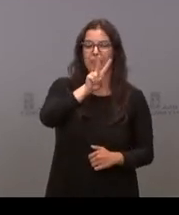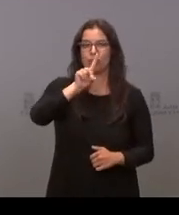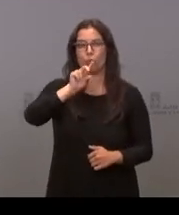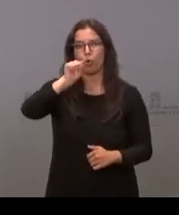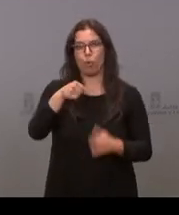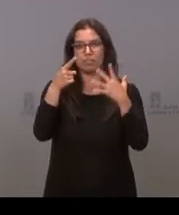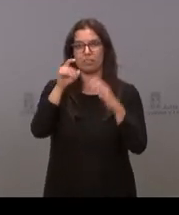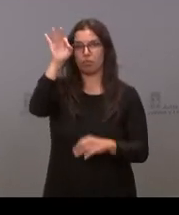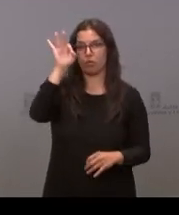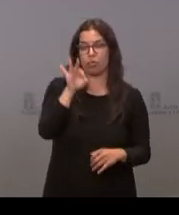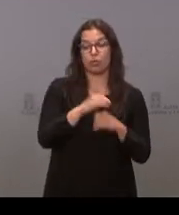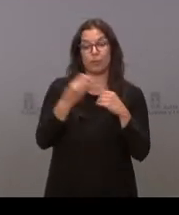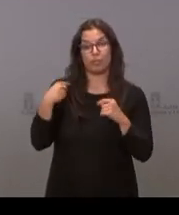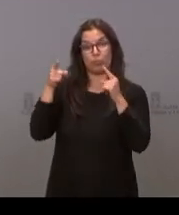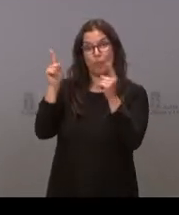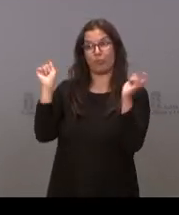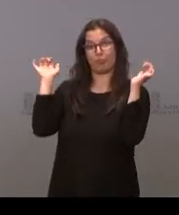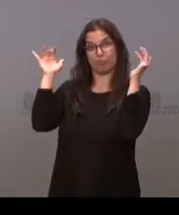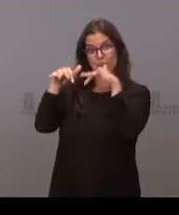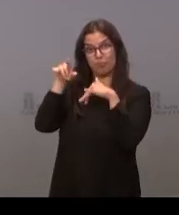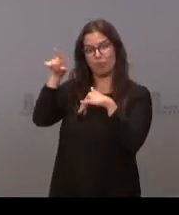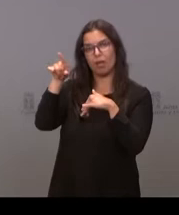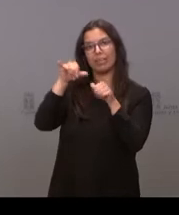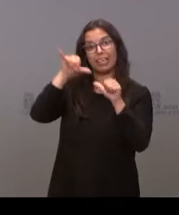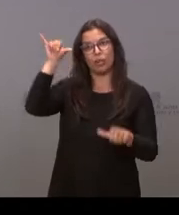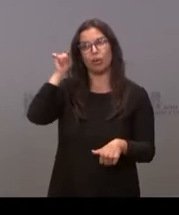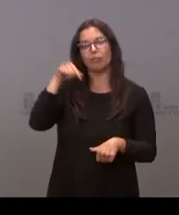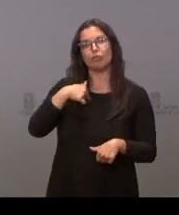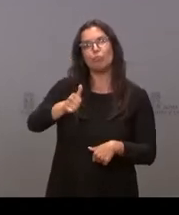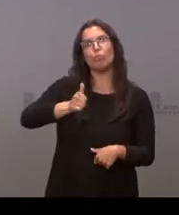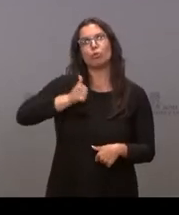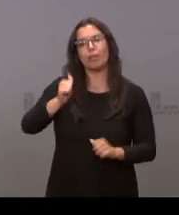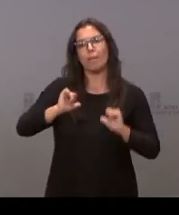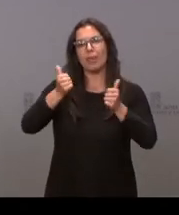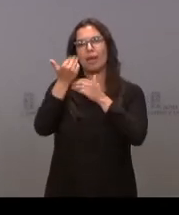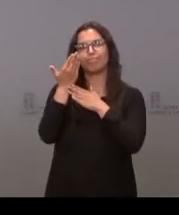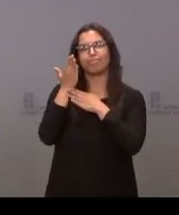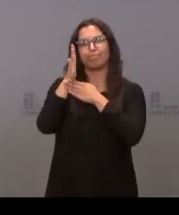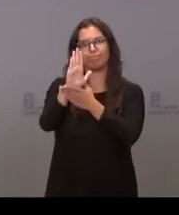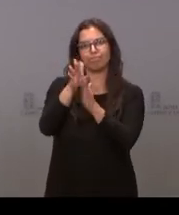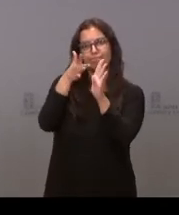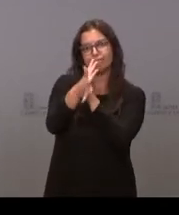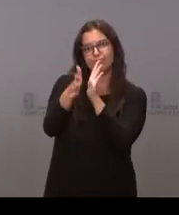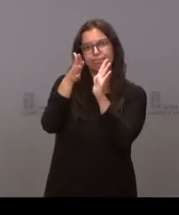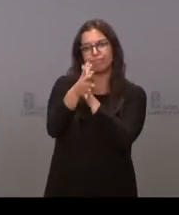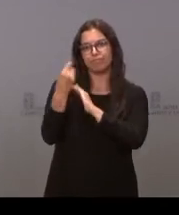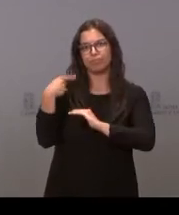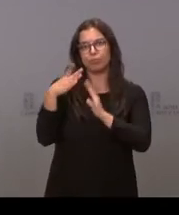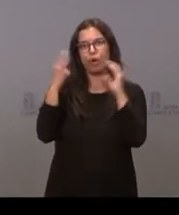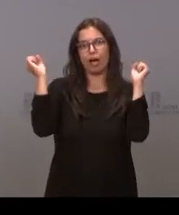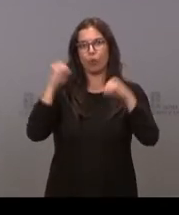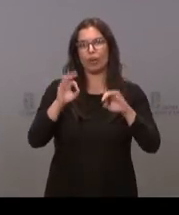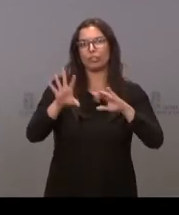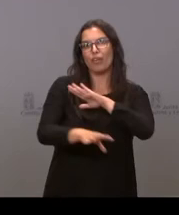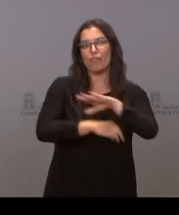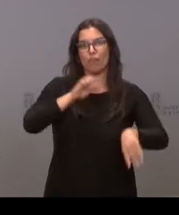encuentro en San Millán de la Cogolla tuve la ocasión de poder empezar a presentar lo que fue el acuerdo de los fondos